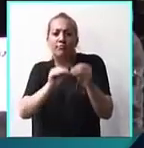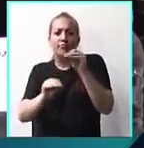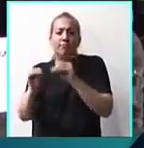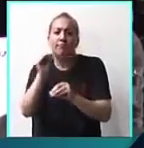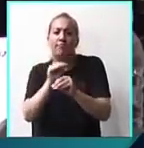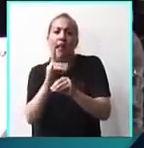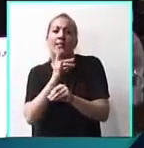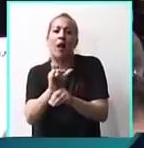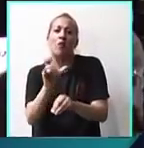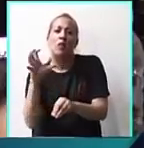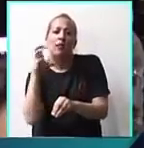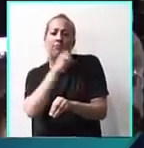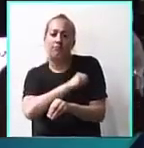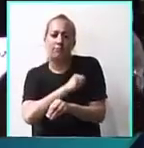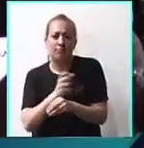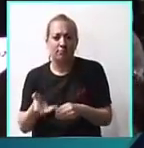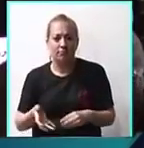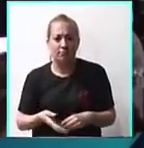anonimato.